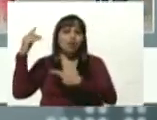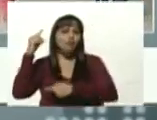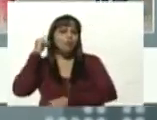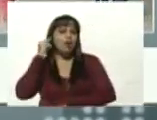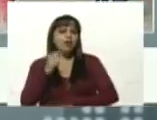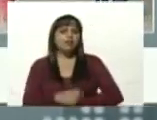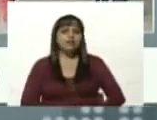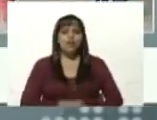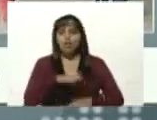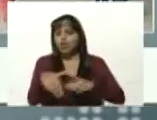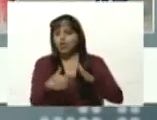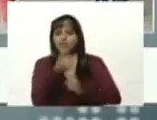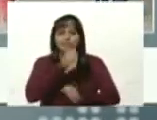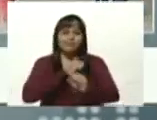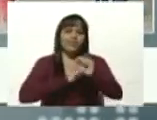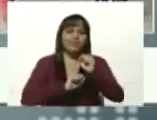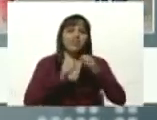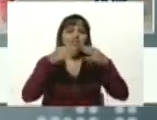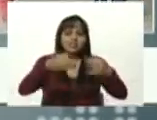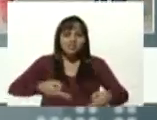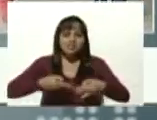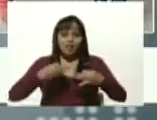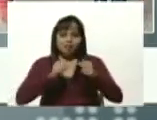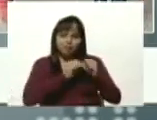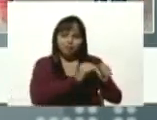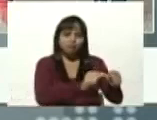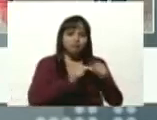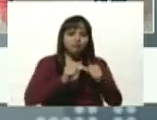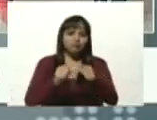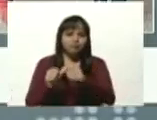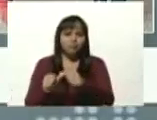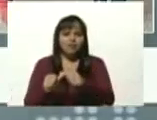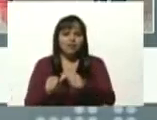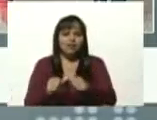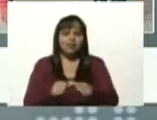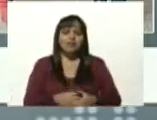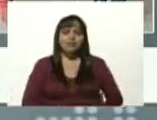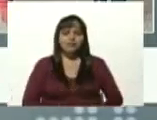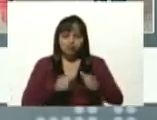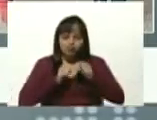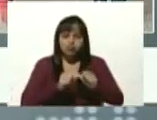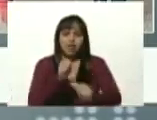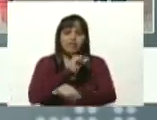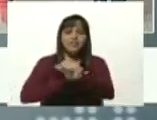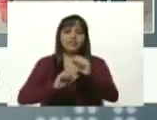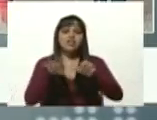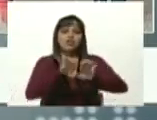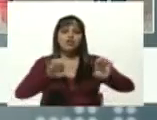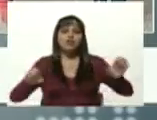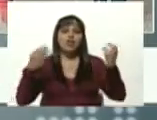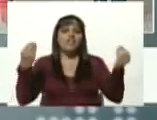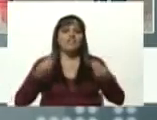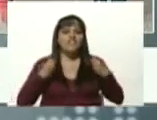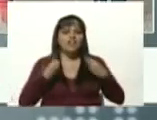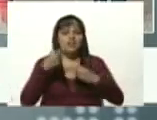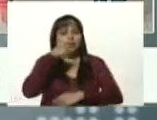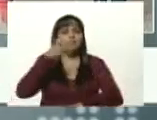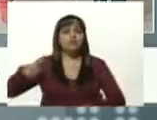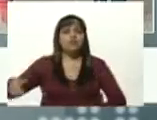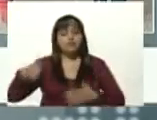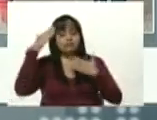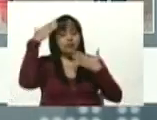combatientes, continuemos, pues, en combate por la educación y por la vida de nuestro pueblo.